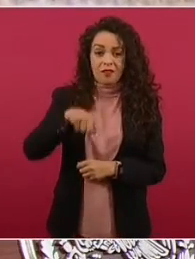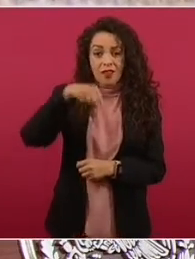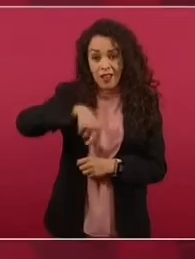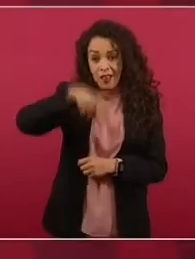bendito.